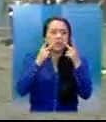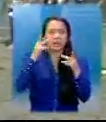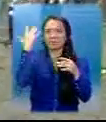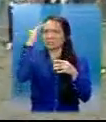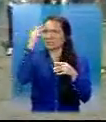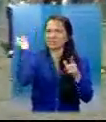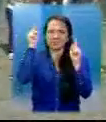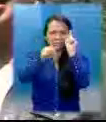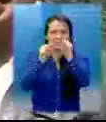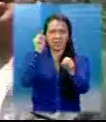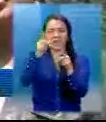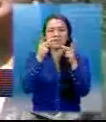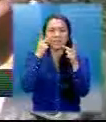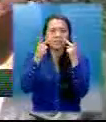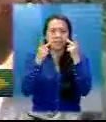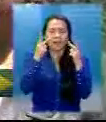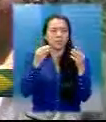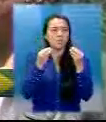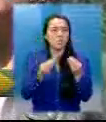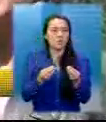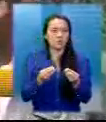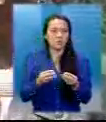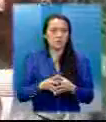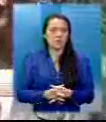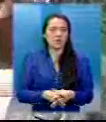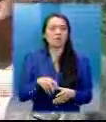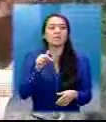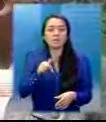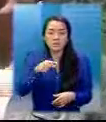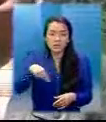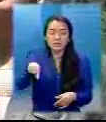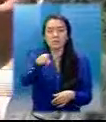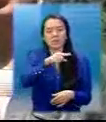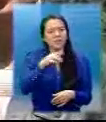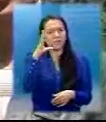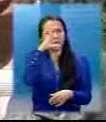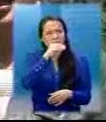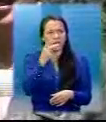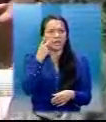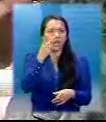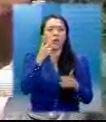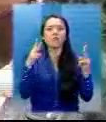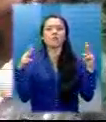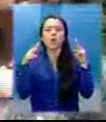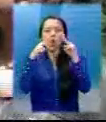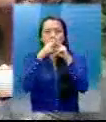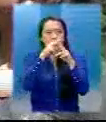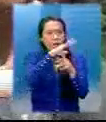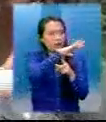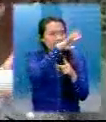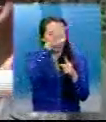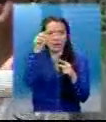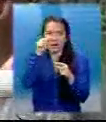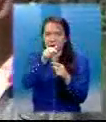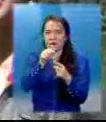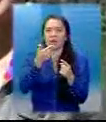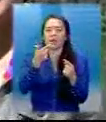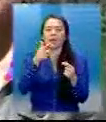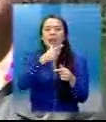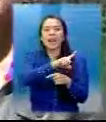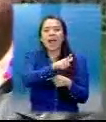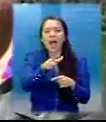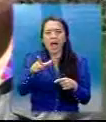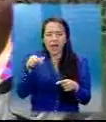internacional. Pero esta es la parte como más ecológica aún, porque miramos volcanes, vemos este precioso lago,